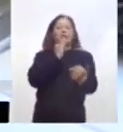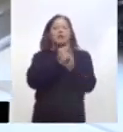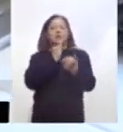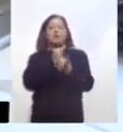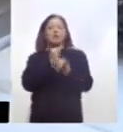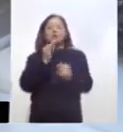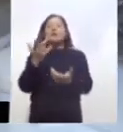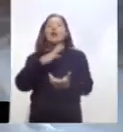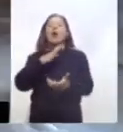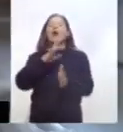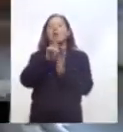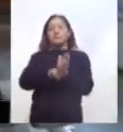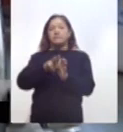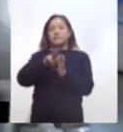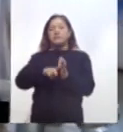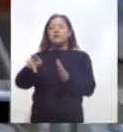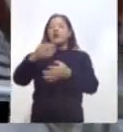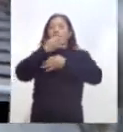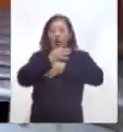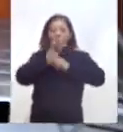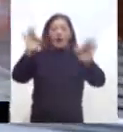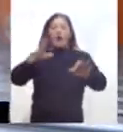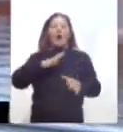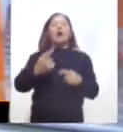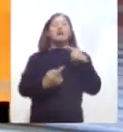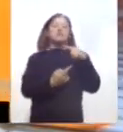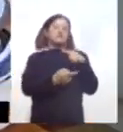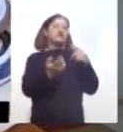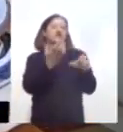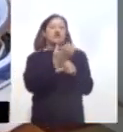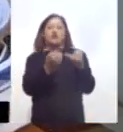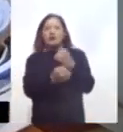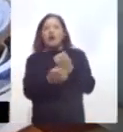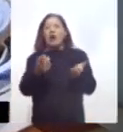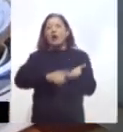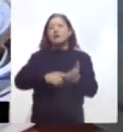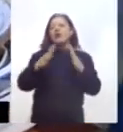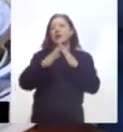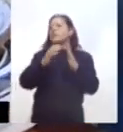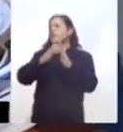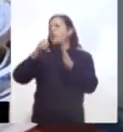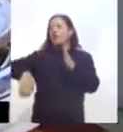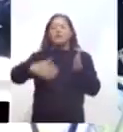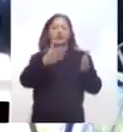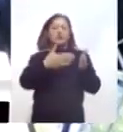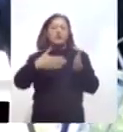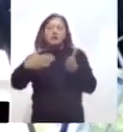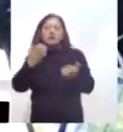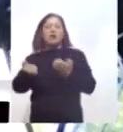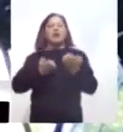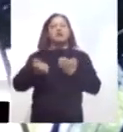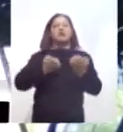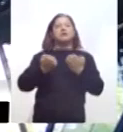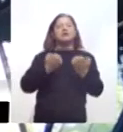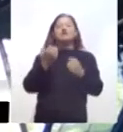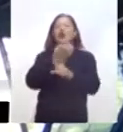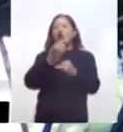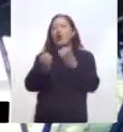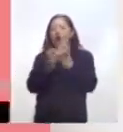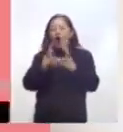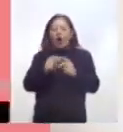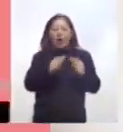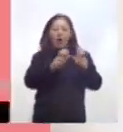elaboración de videos en los que compartan tareas que se realizan en casa como cocinar, ejercitarse, elaborar manualidades, etc.